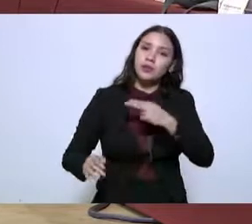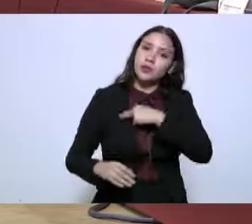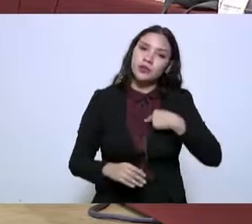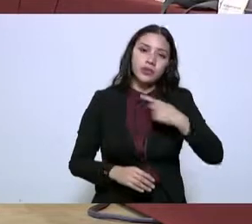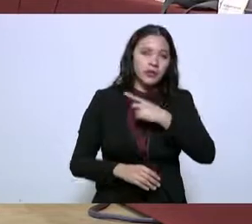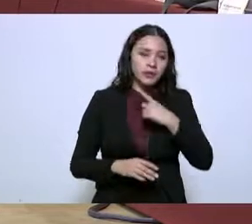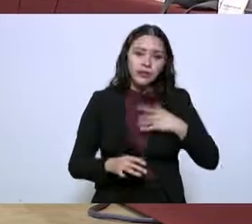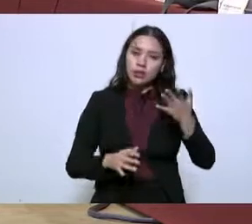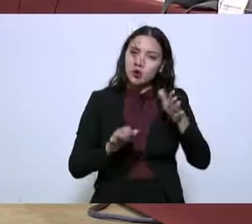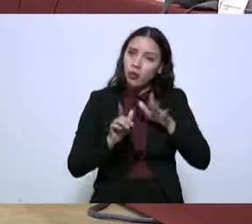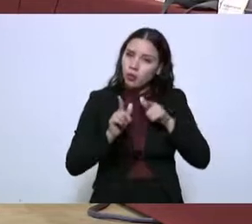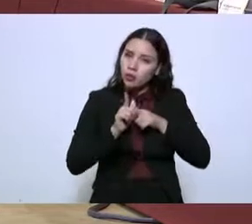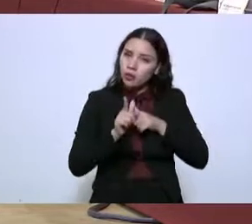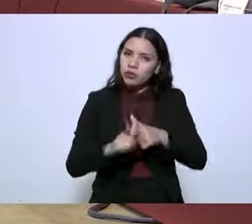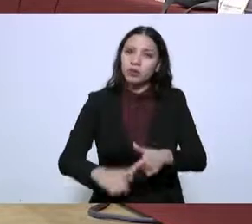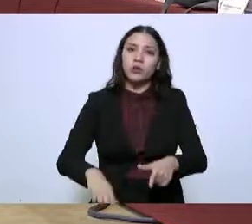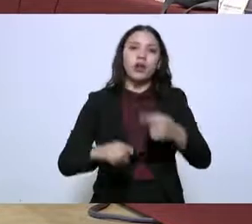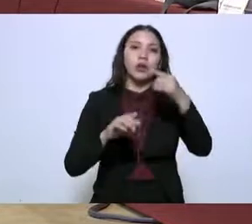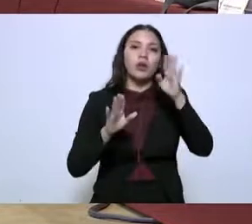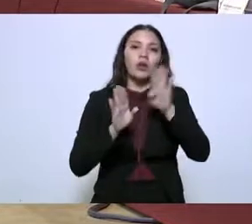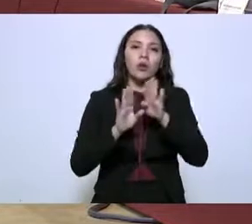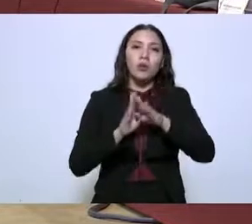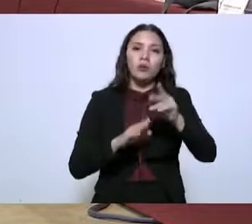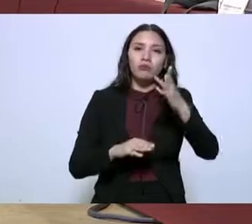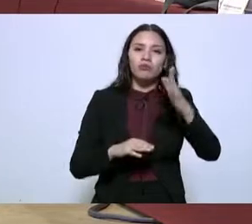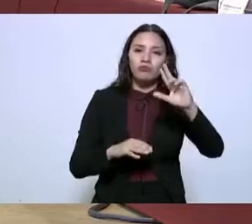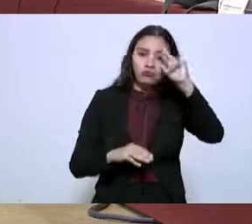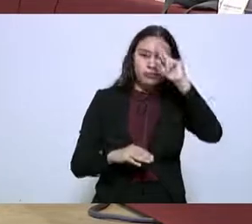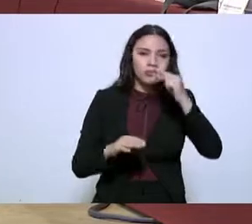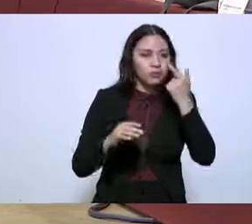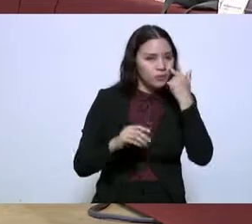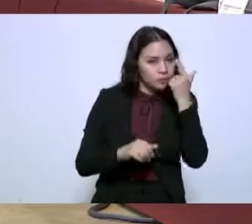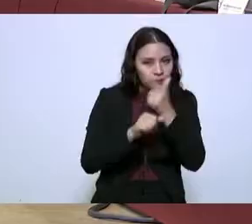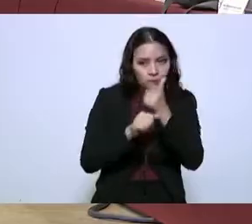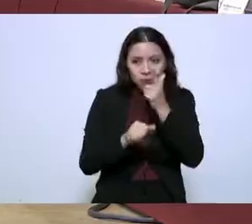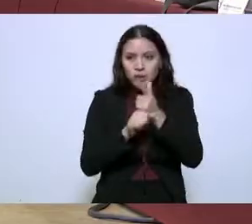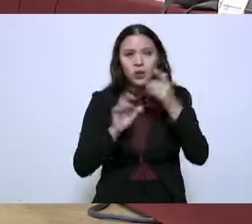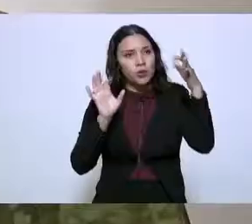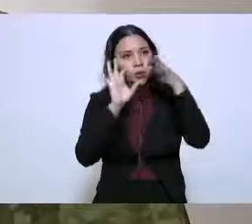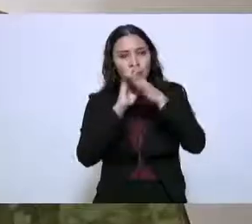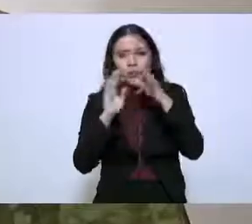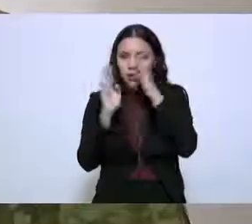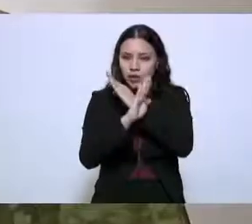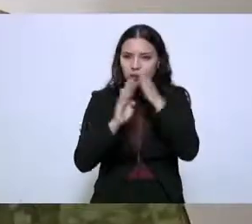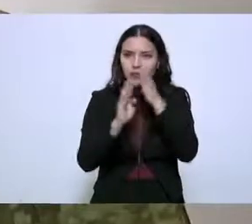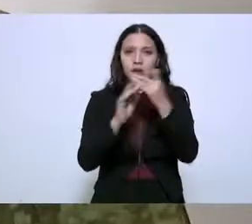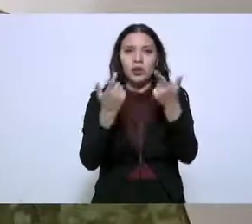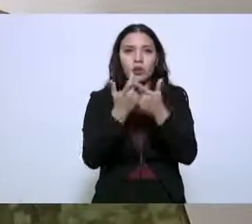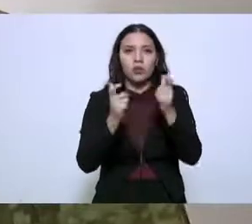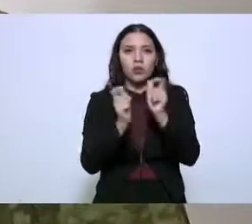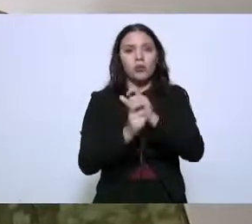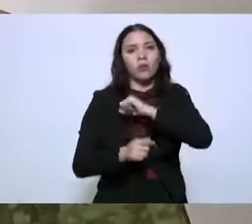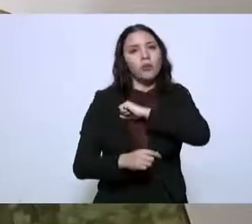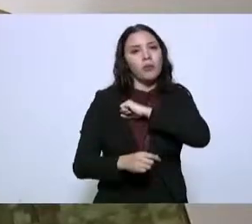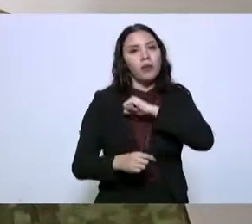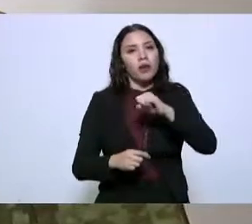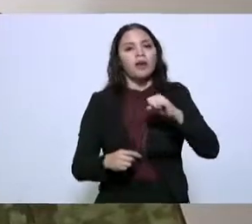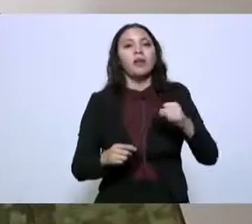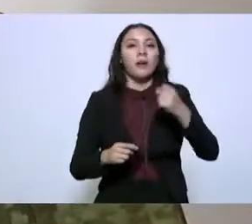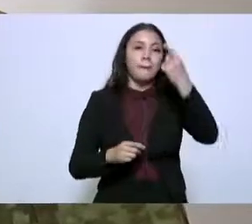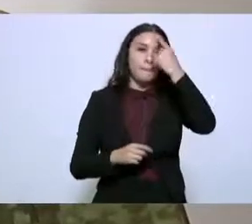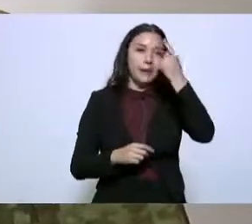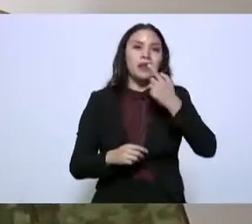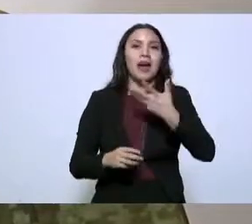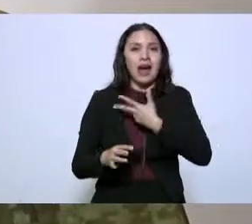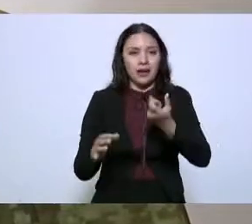usando la información e inteligencia para desactivación de los grupos de la delincuencia organizada que tienen